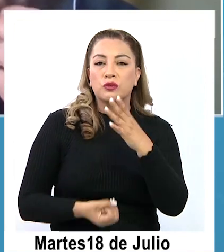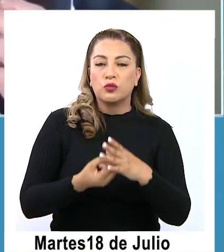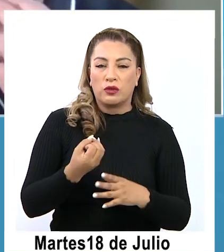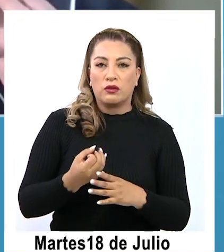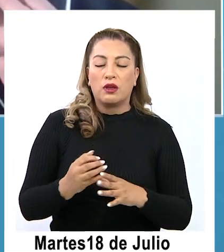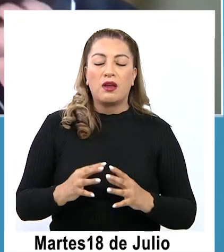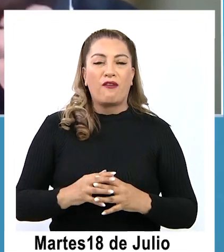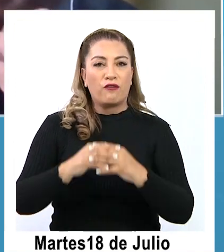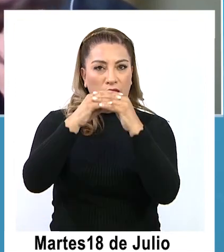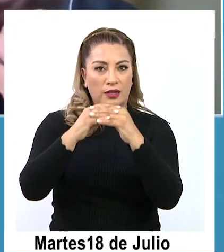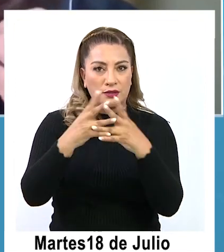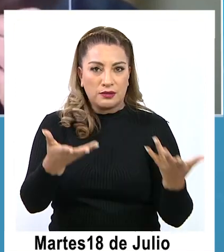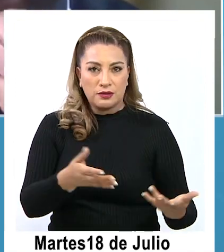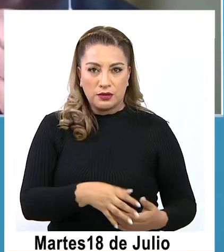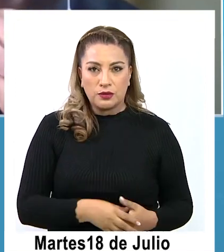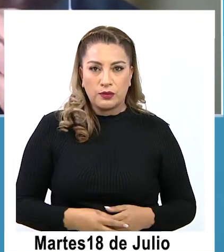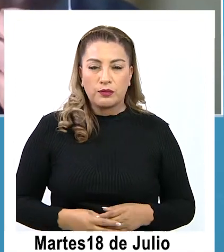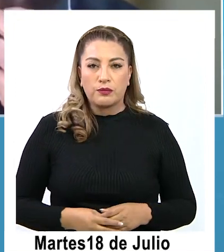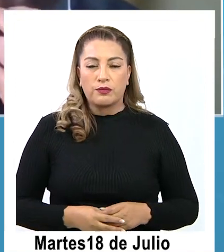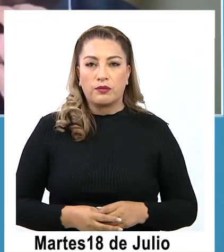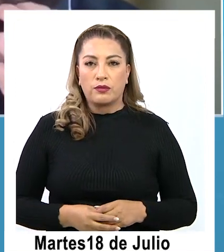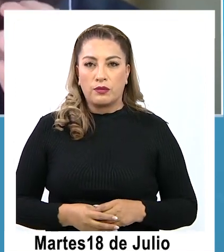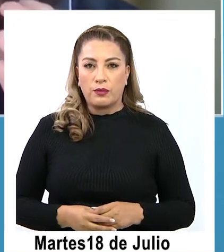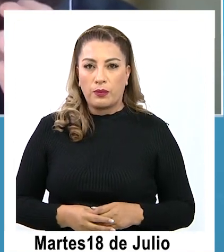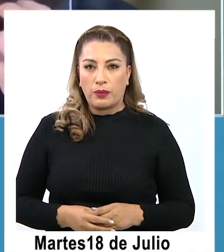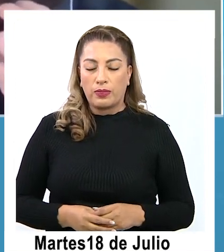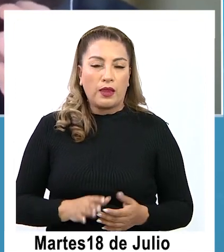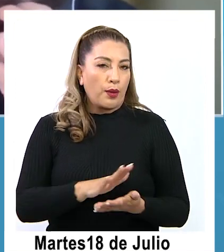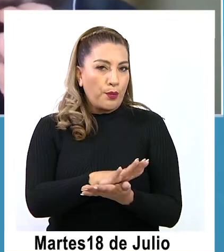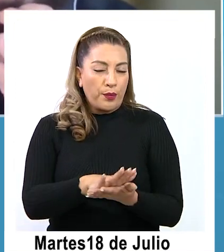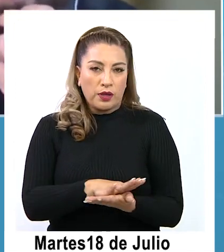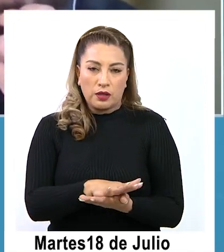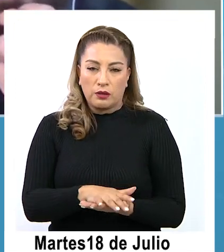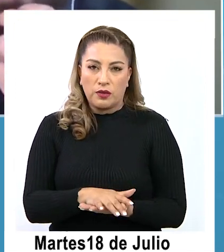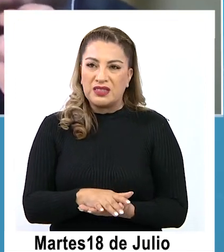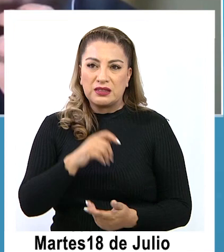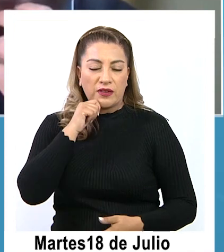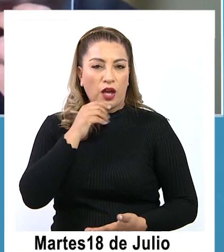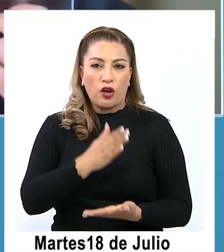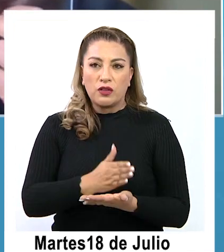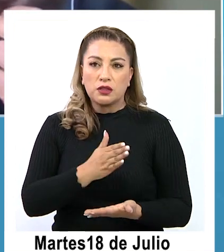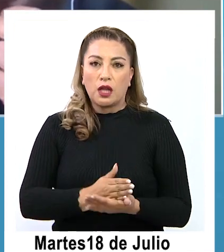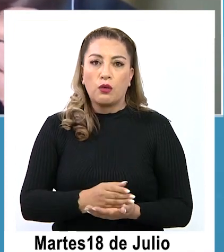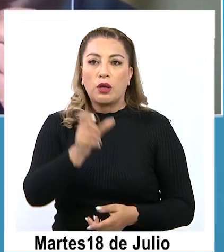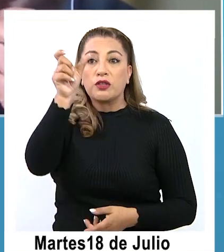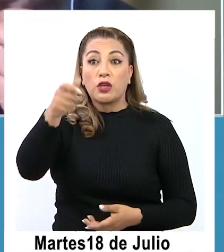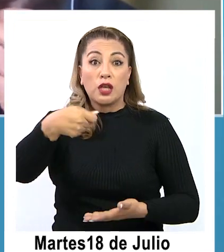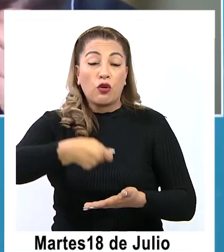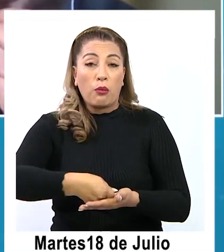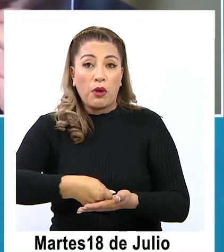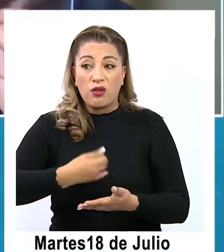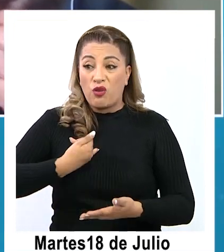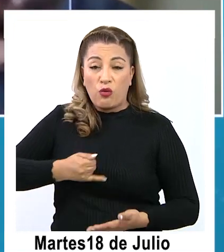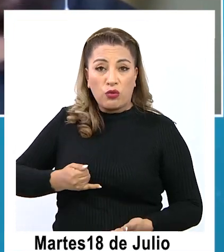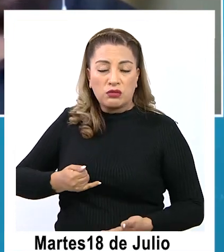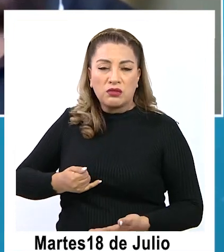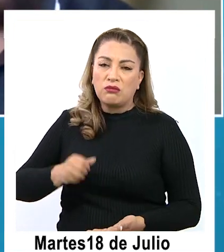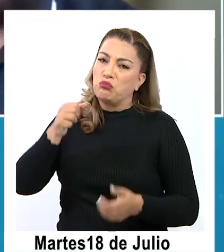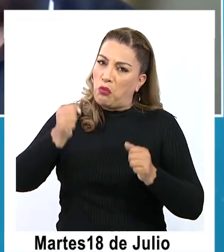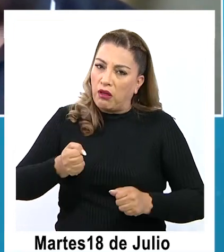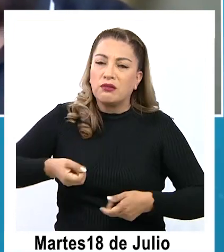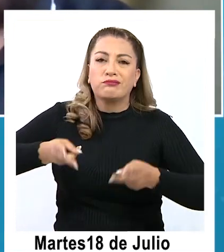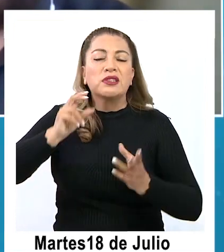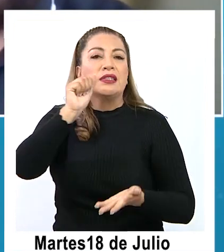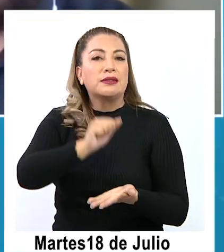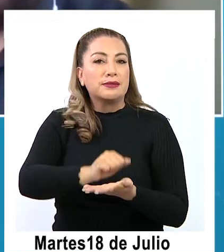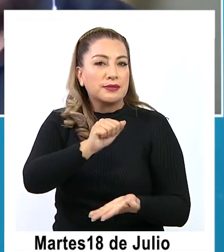fortalecer eh establece la por ejemplo la obligatoriedad del reclamo establece una serie de